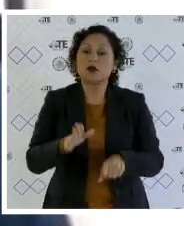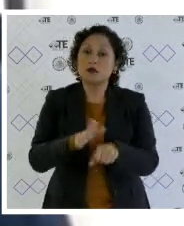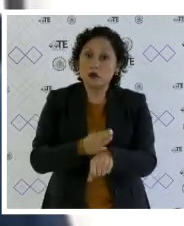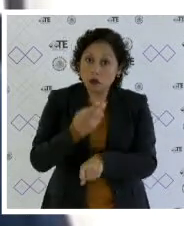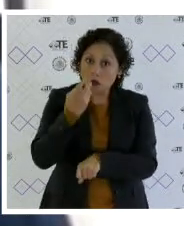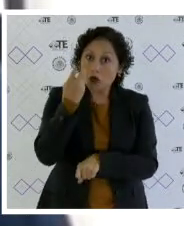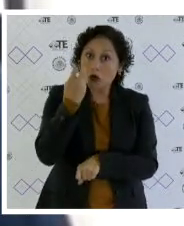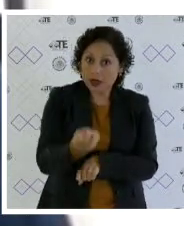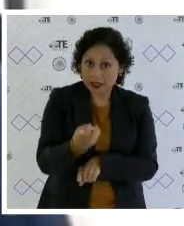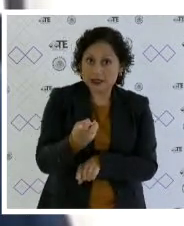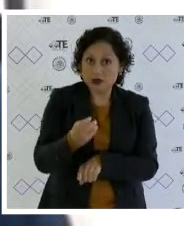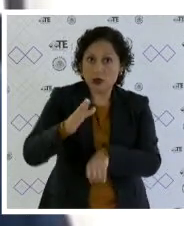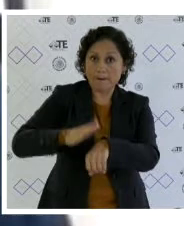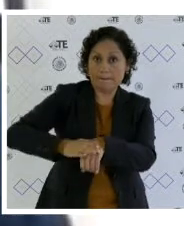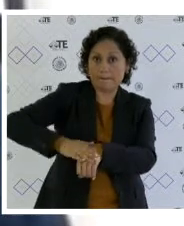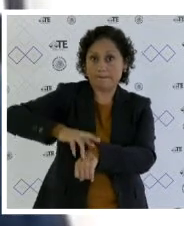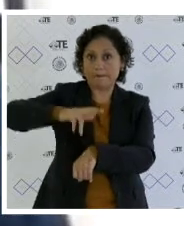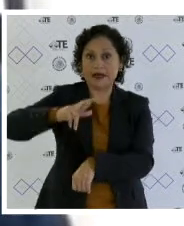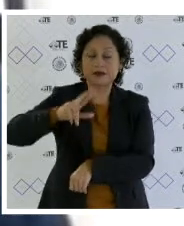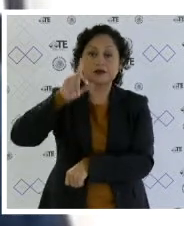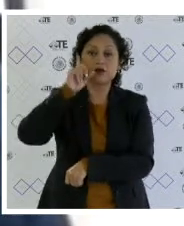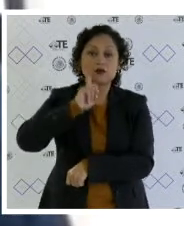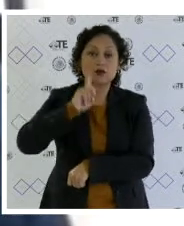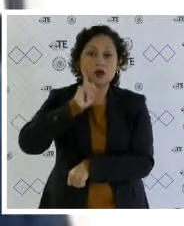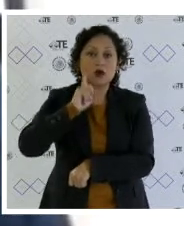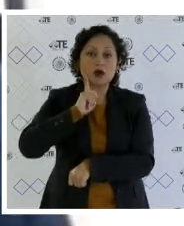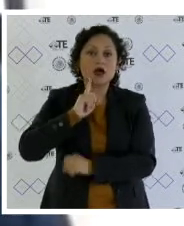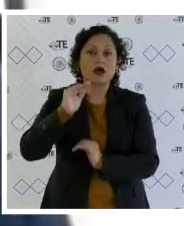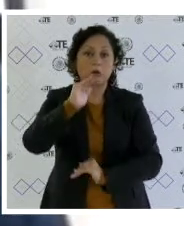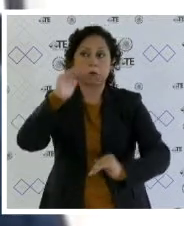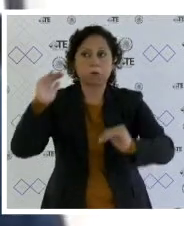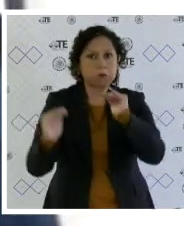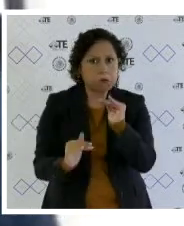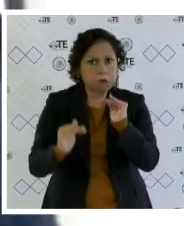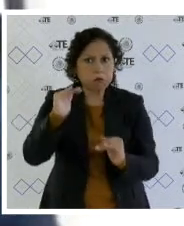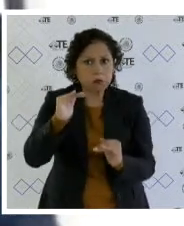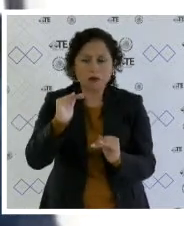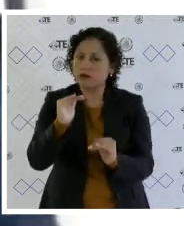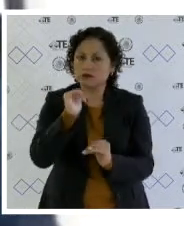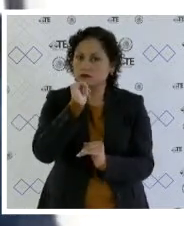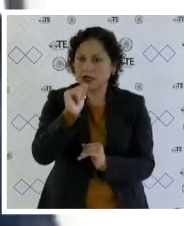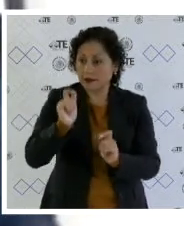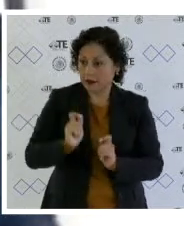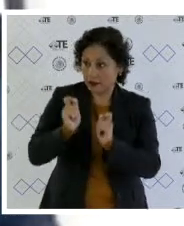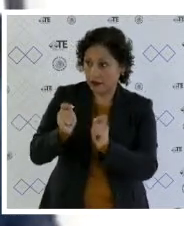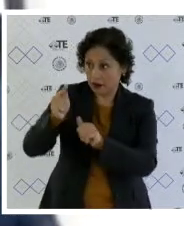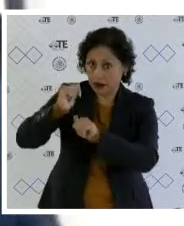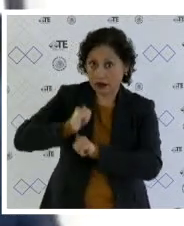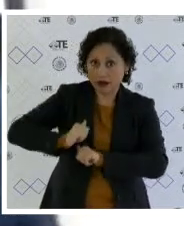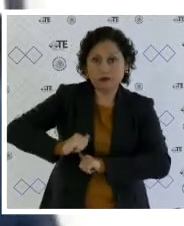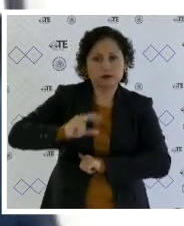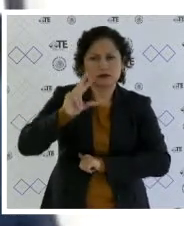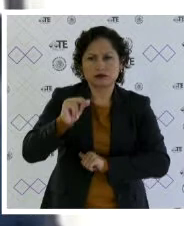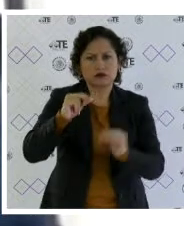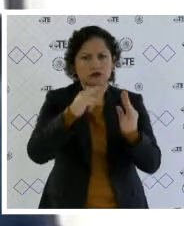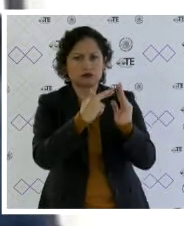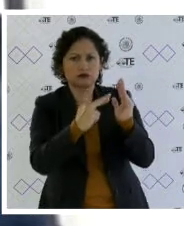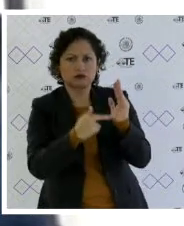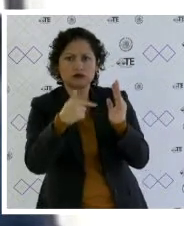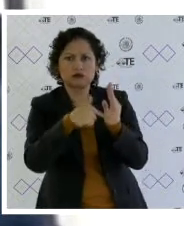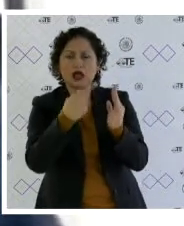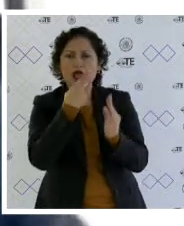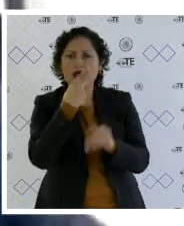el género con el que se inició la integración no quedó al arbitrio de la autoridad responsable, sino que se designó a partir de un criterio objetivo